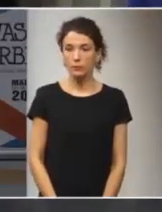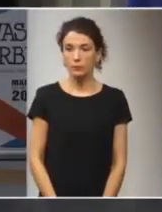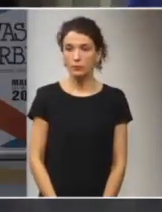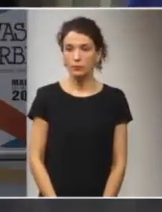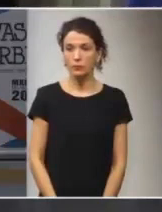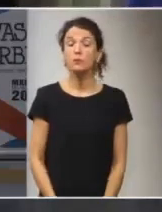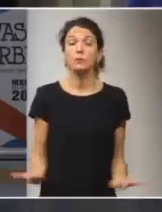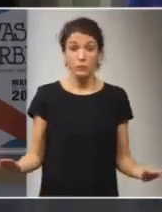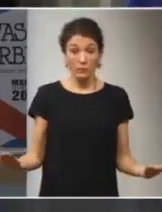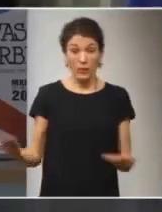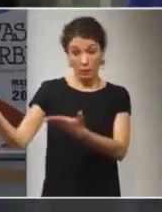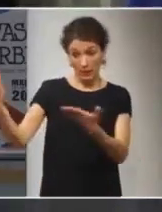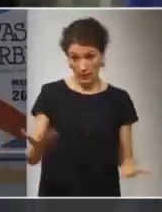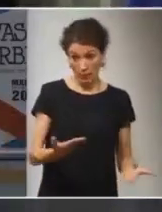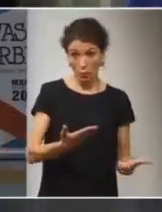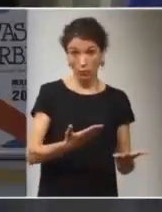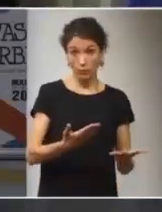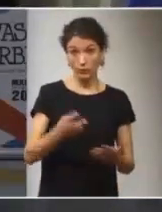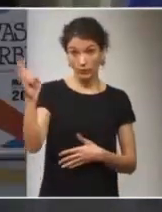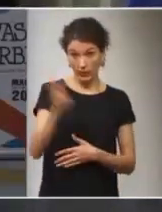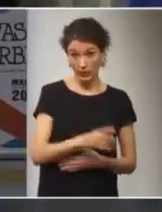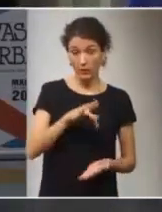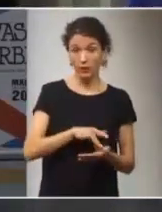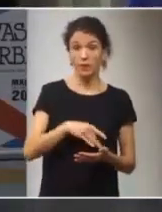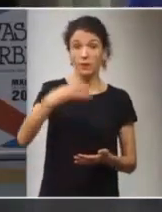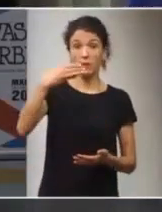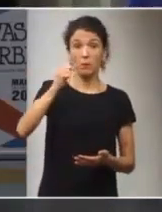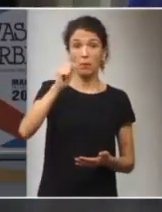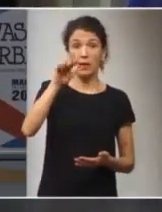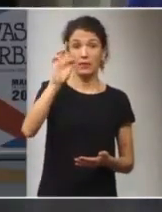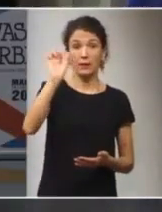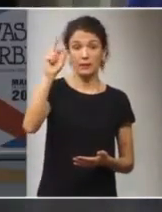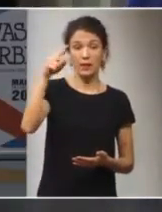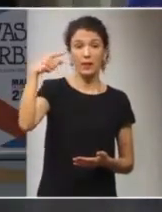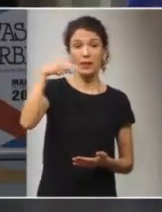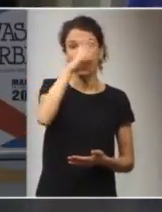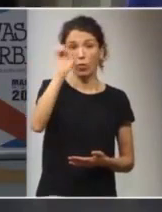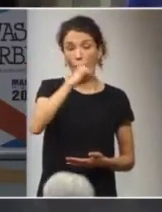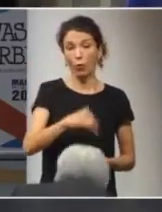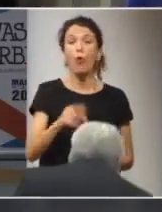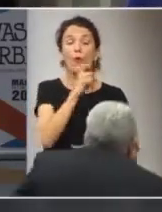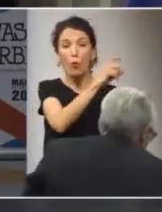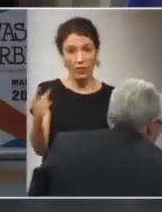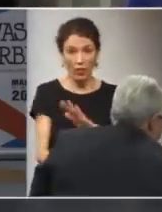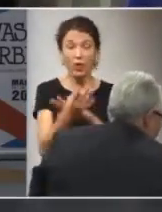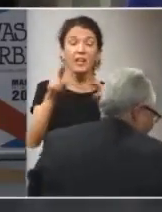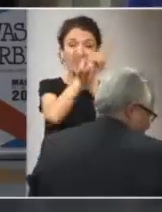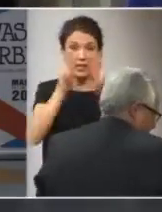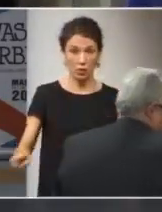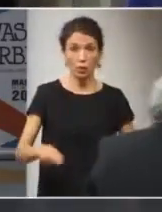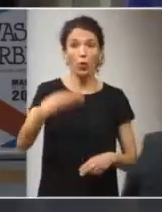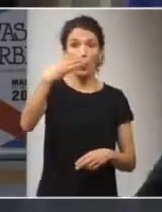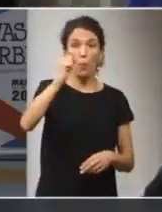Así que invitamos a subir a la mesa a Baltasar Garzón, jurista y fundador de la Fundación Internacional